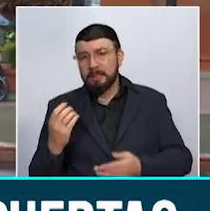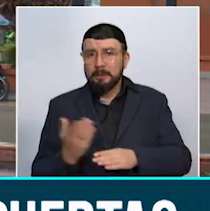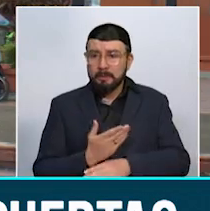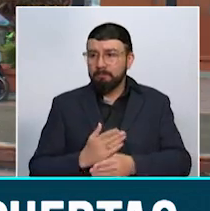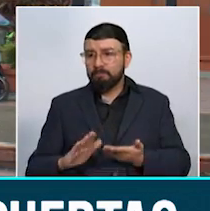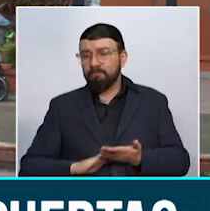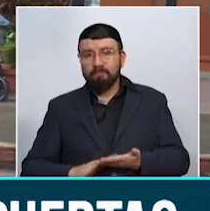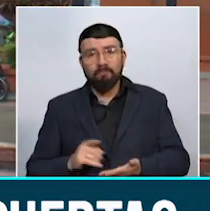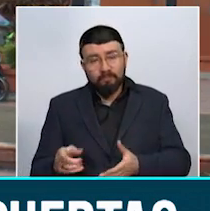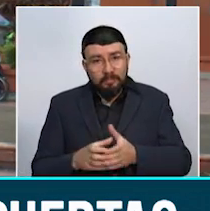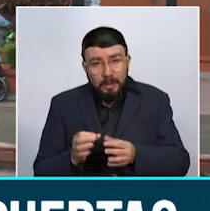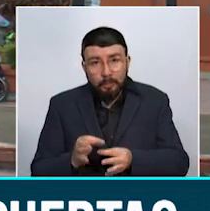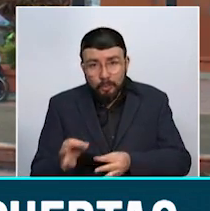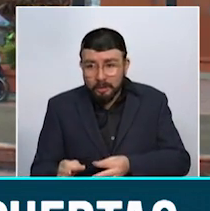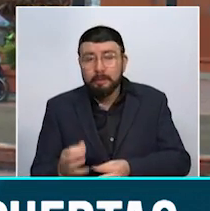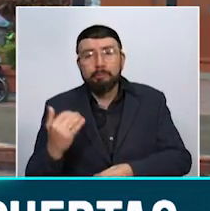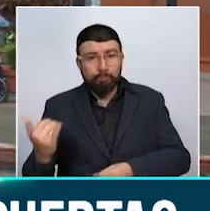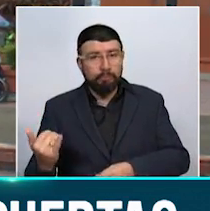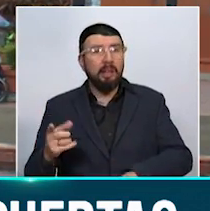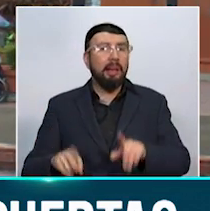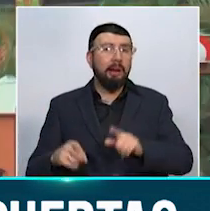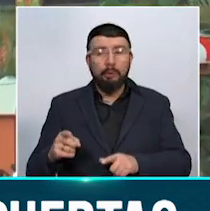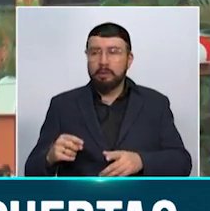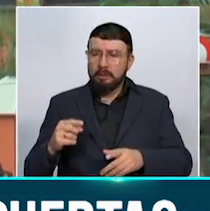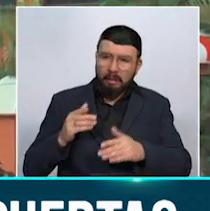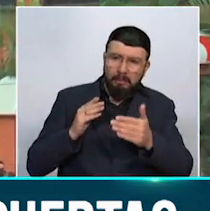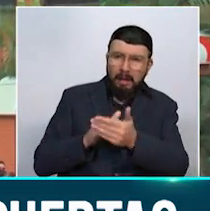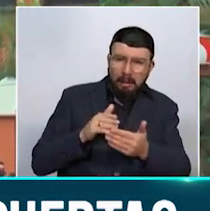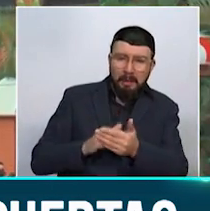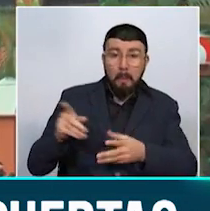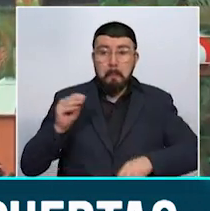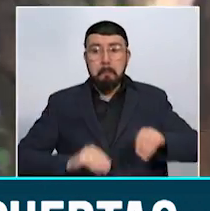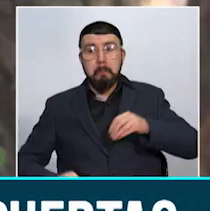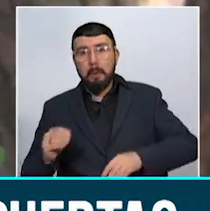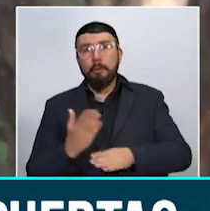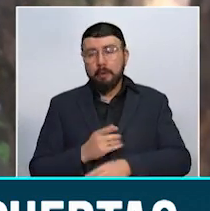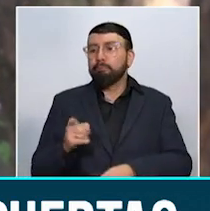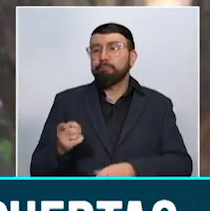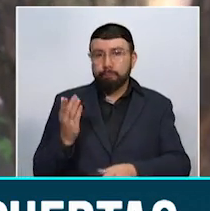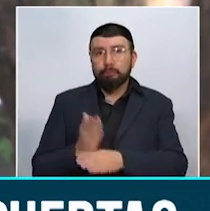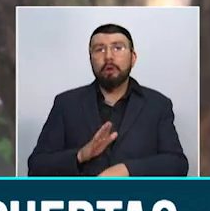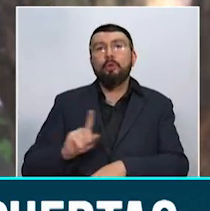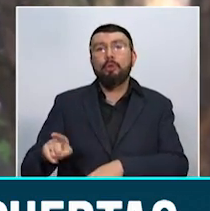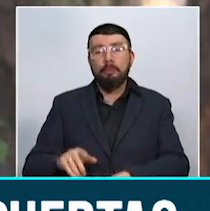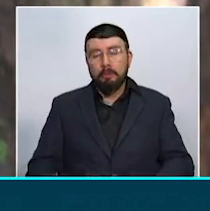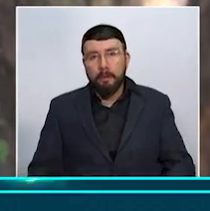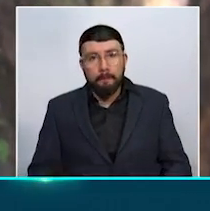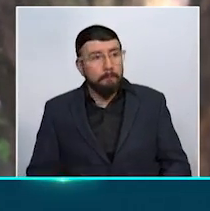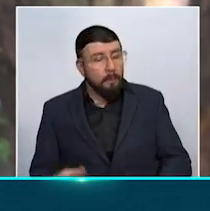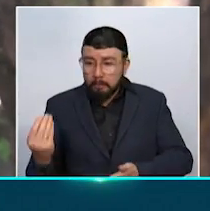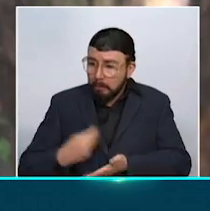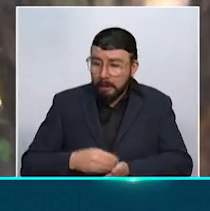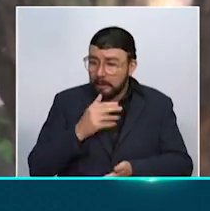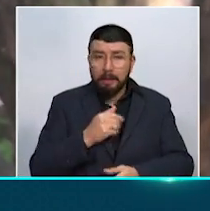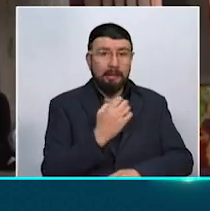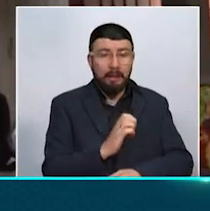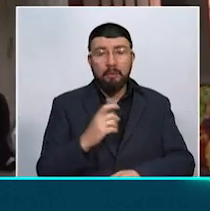se vive en el municipio como consecuencia de los diferentes escándalos que se han destapado por corrupción. No nos quieren pagar. Ya llevamos enero y febrero